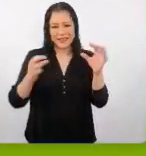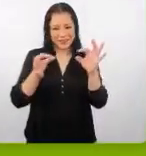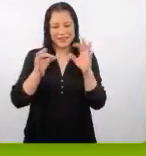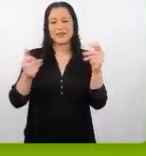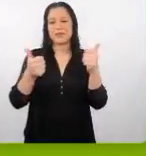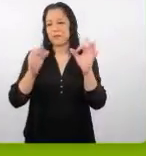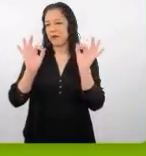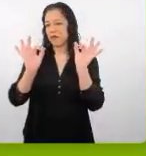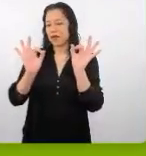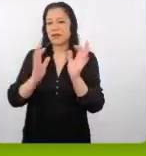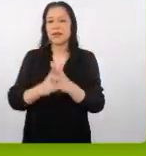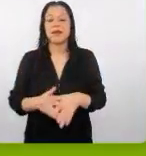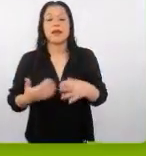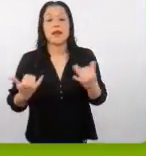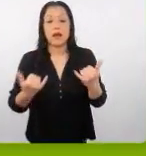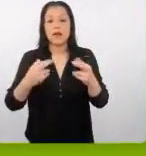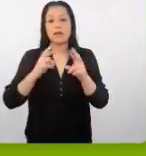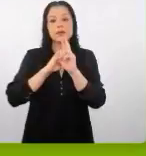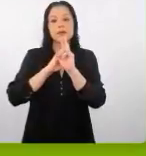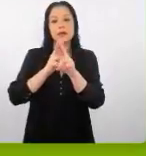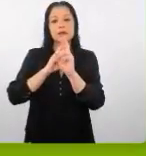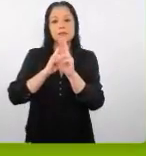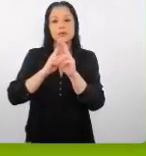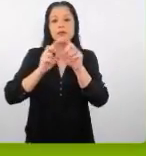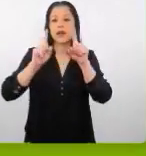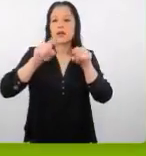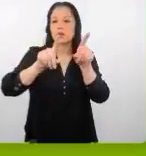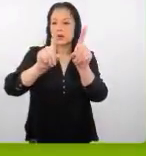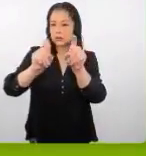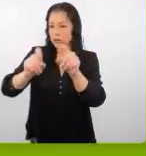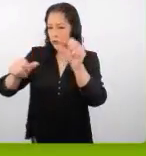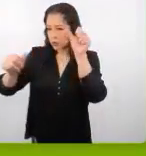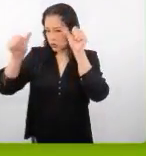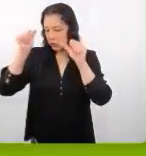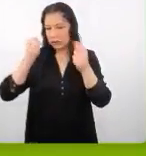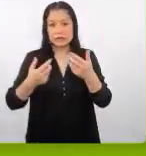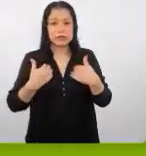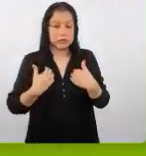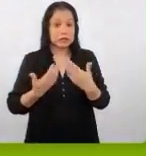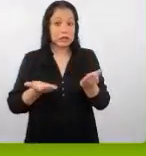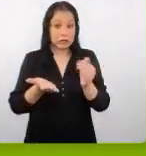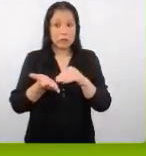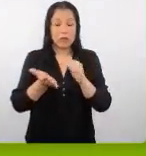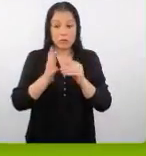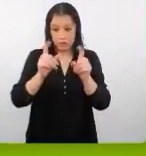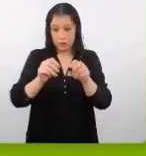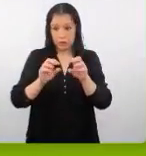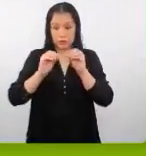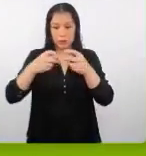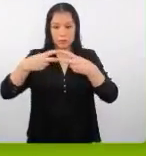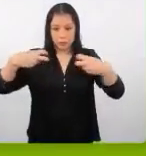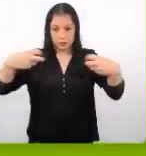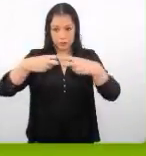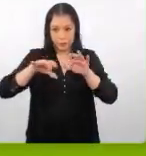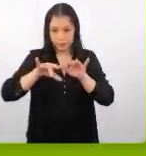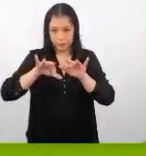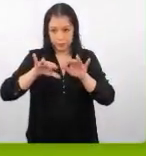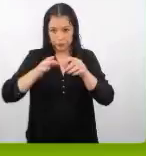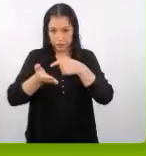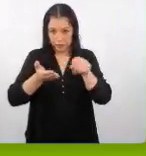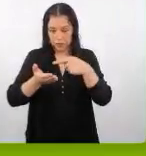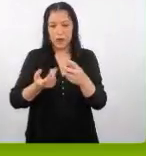ahí está perfecto vamos a responder unas consultas si tienen algunas preguntas por favor escríbanlo en el chat